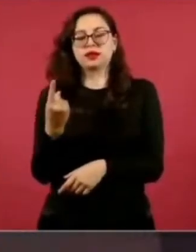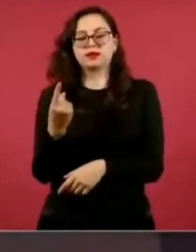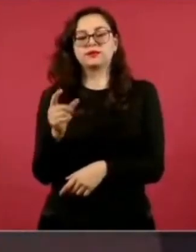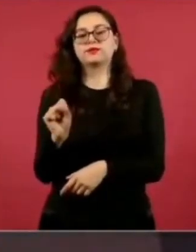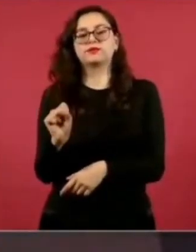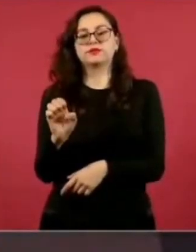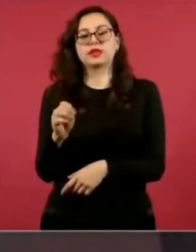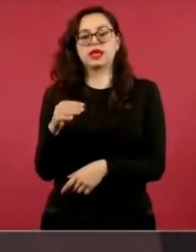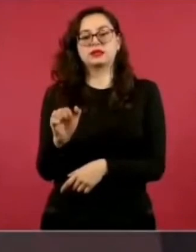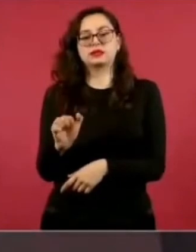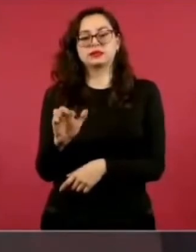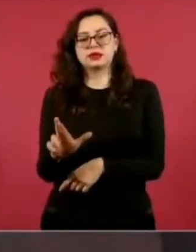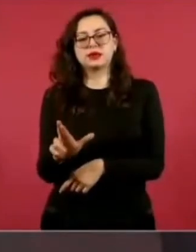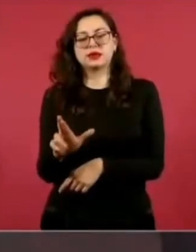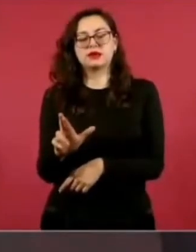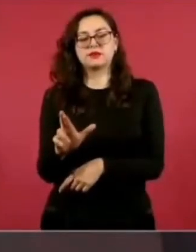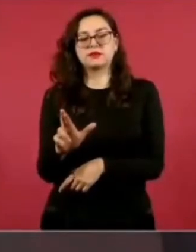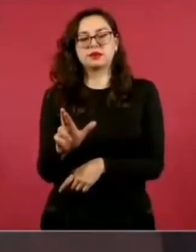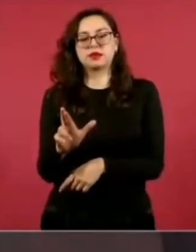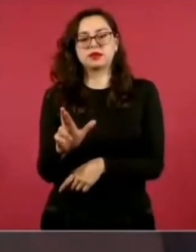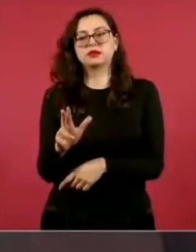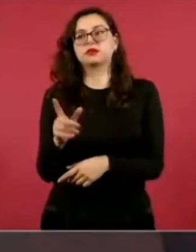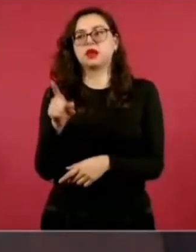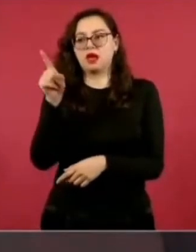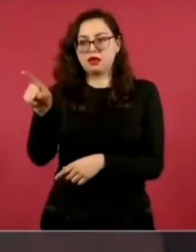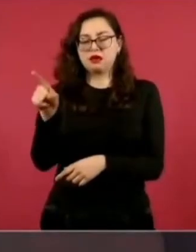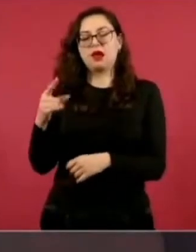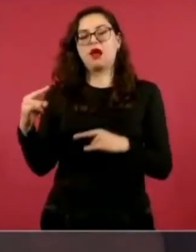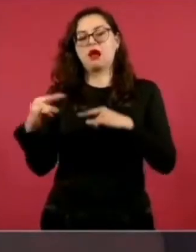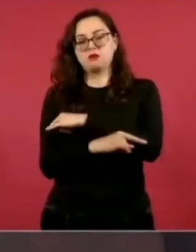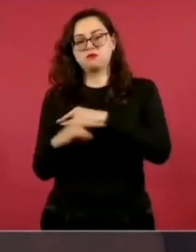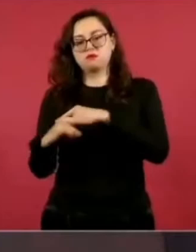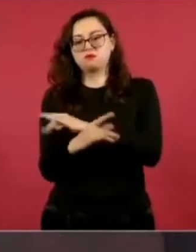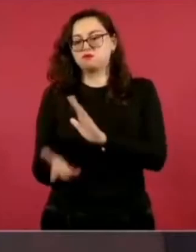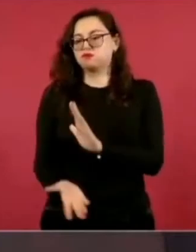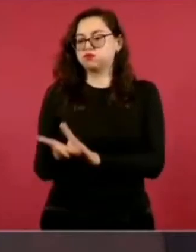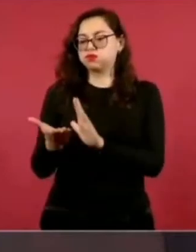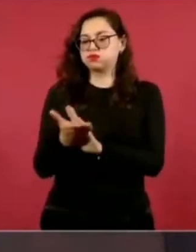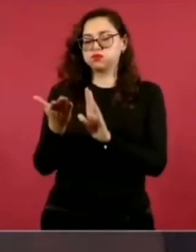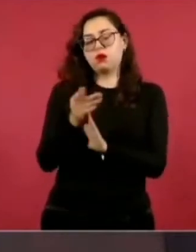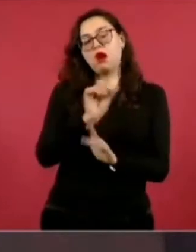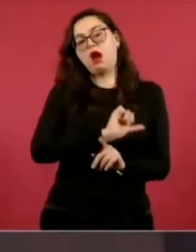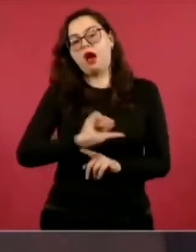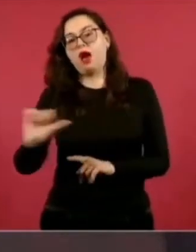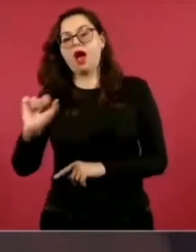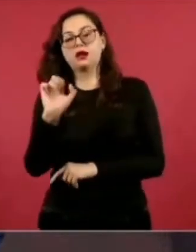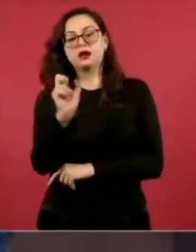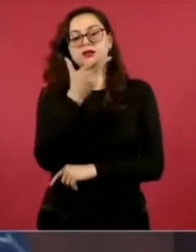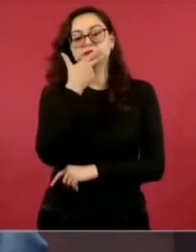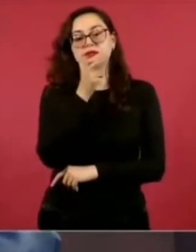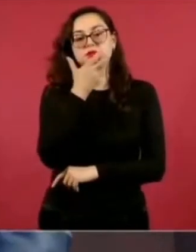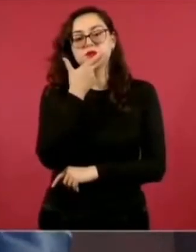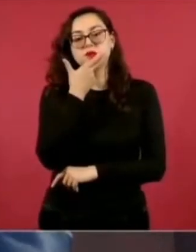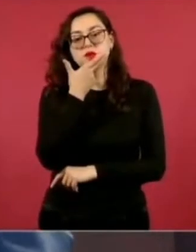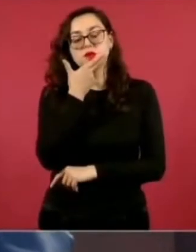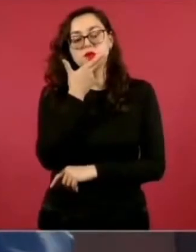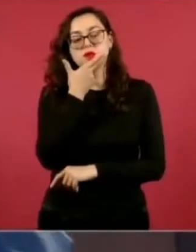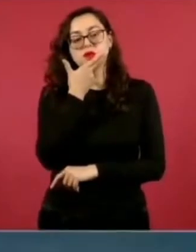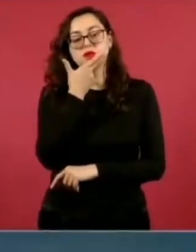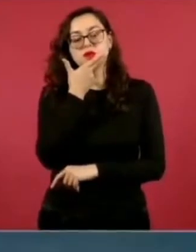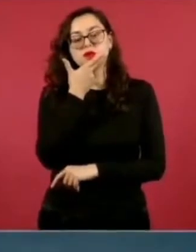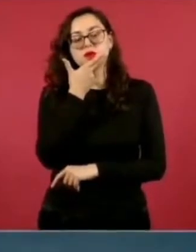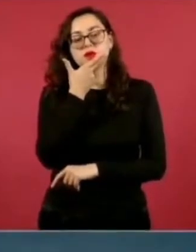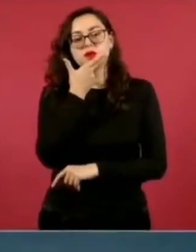construyó o amplió la carretera hacia Chihuahua, mejoró